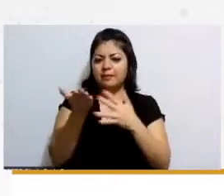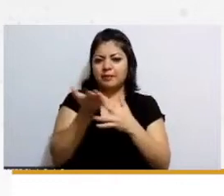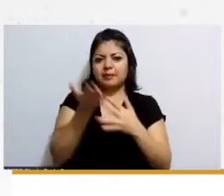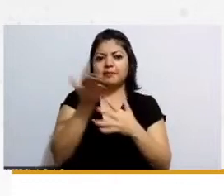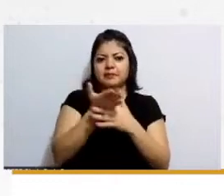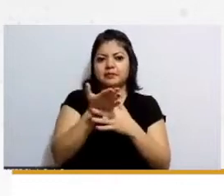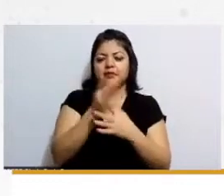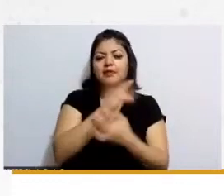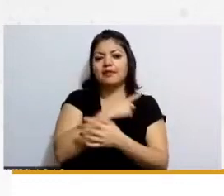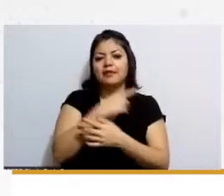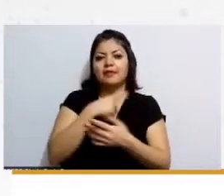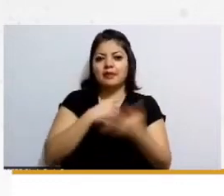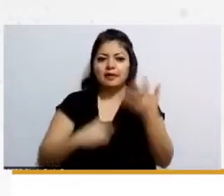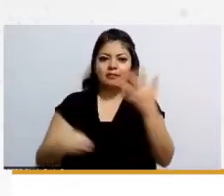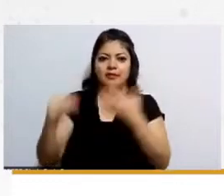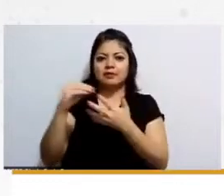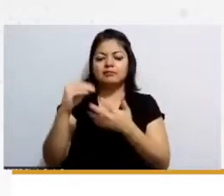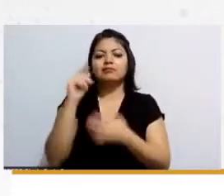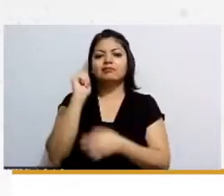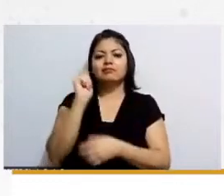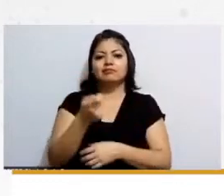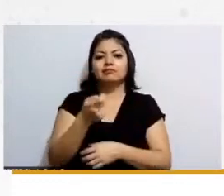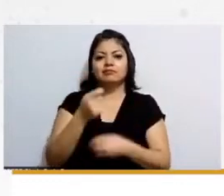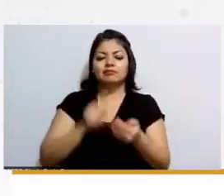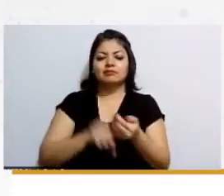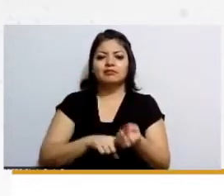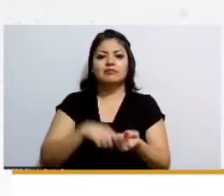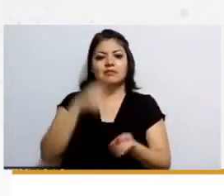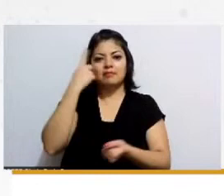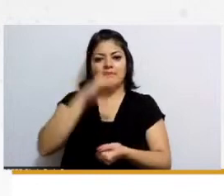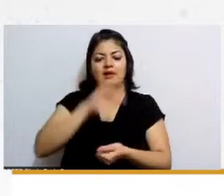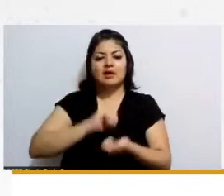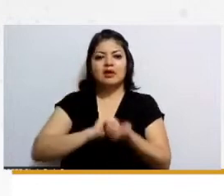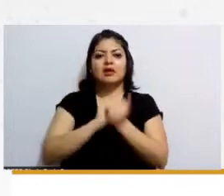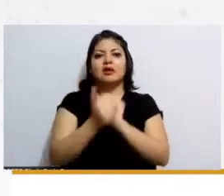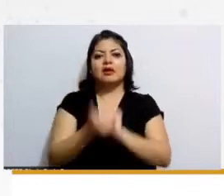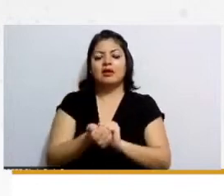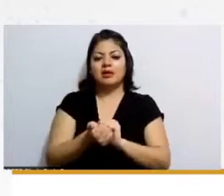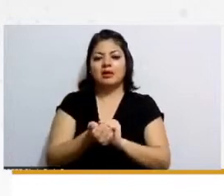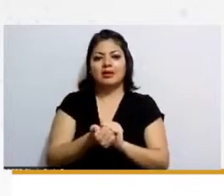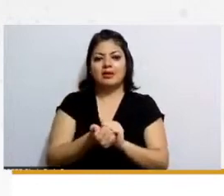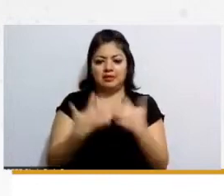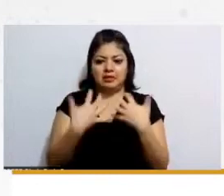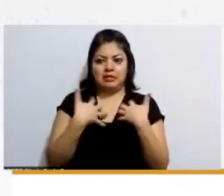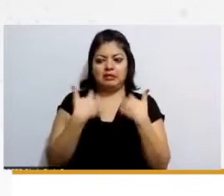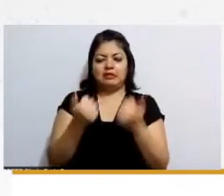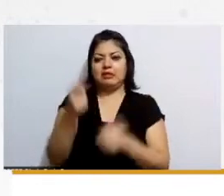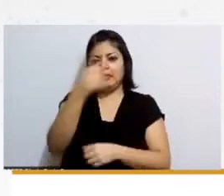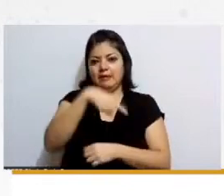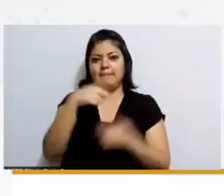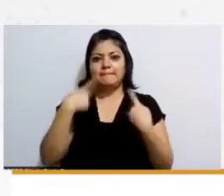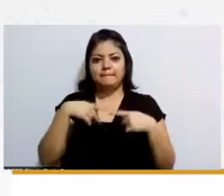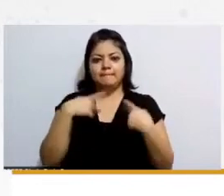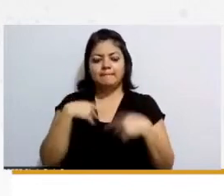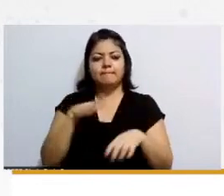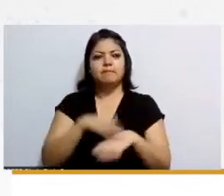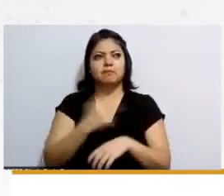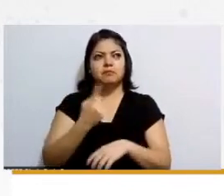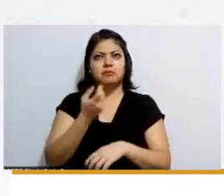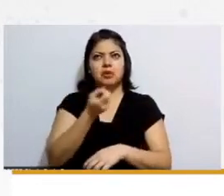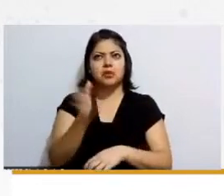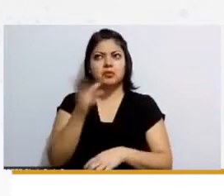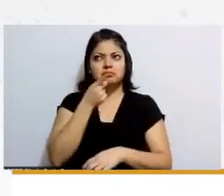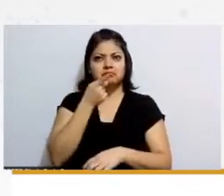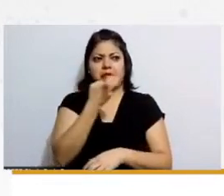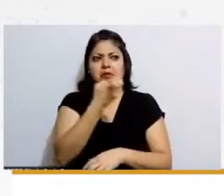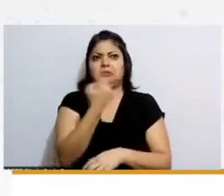agregara esta parte de de para poderla comprender a lo mejor las demás personas porque igual van a decir pues y eso ¿qué qué